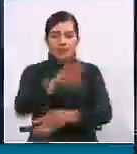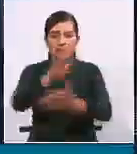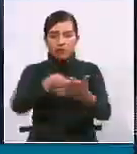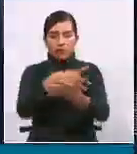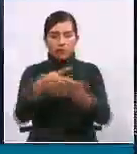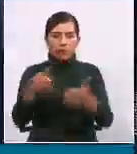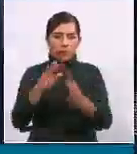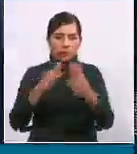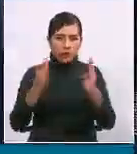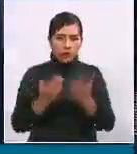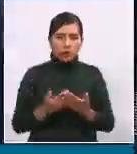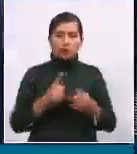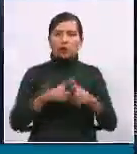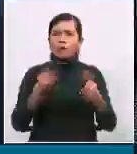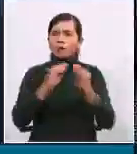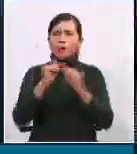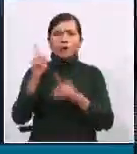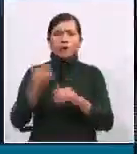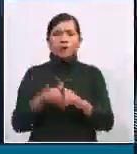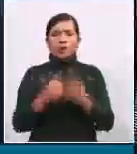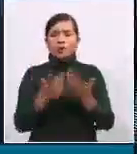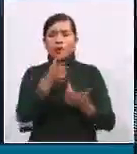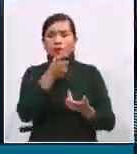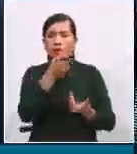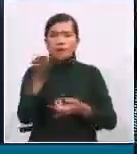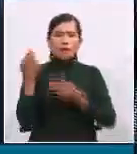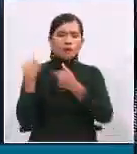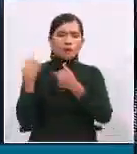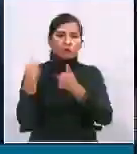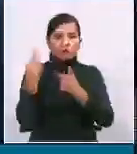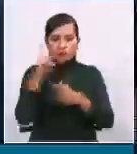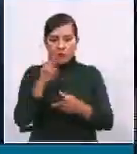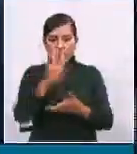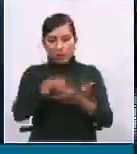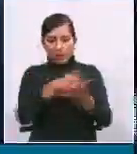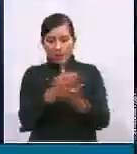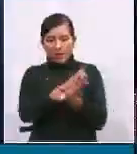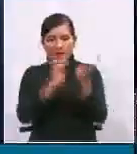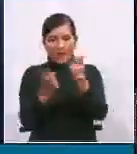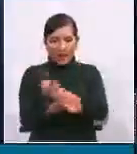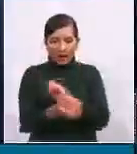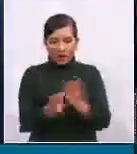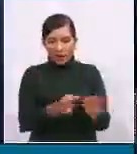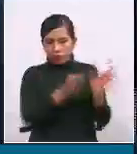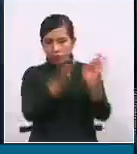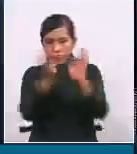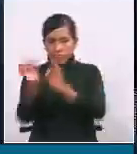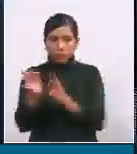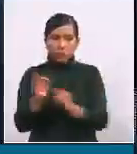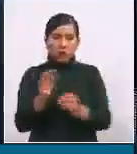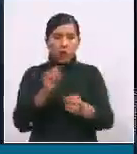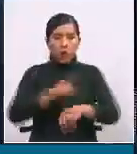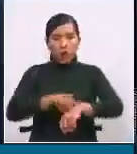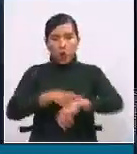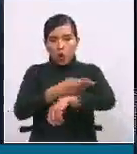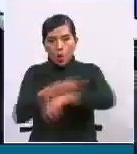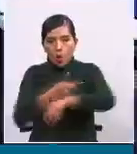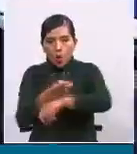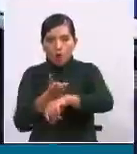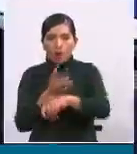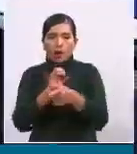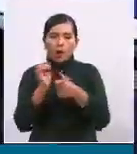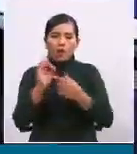¿Desde qué instancias se van a reprogramar todos los avances, se va a recalendarizar toda esta gestión educativa?